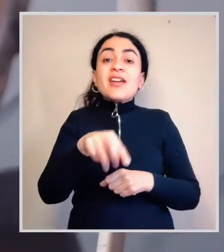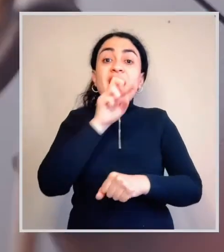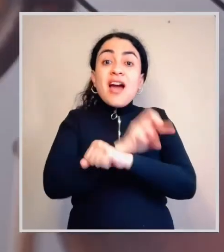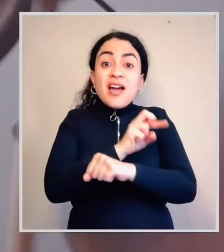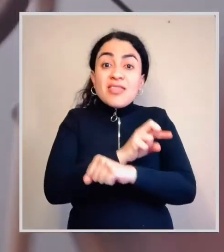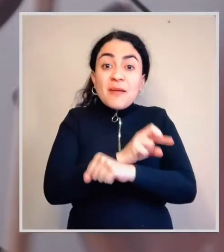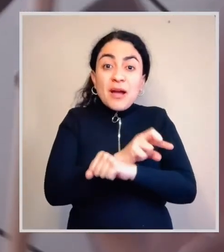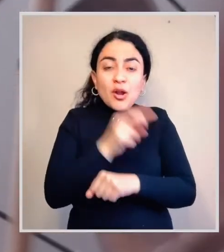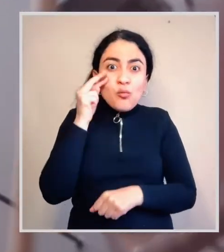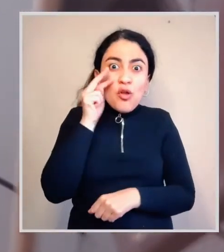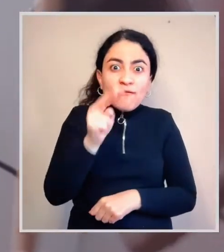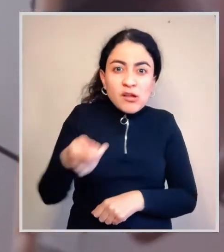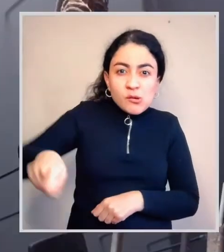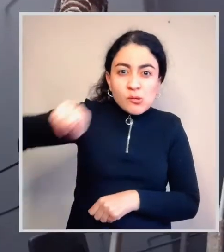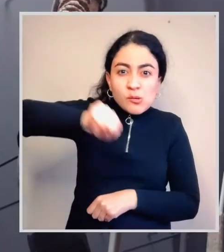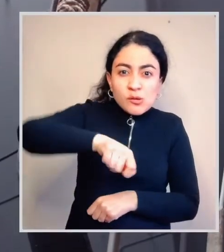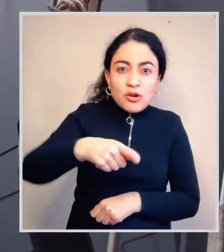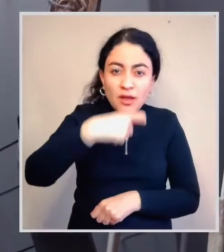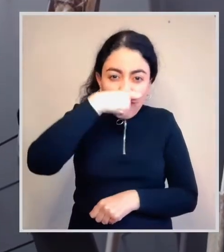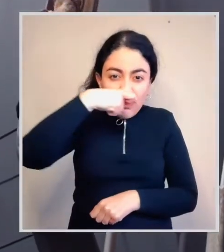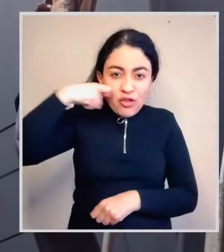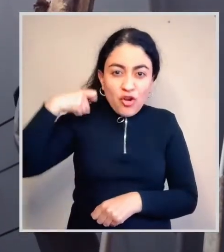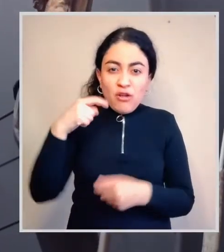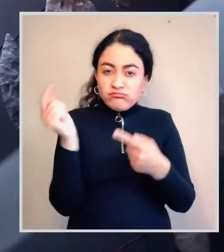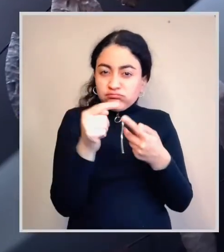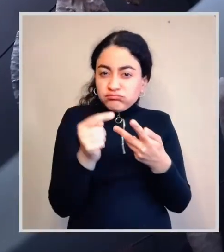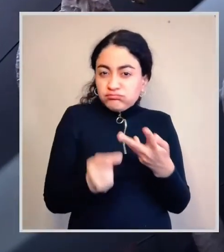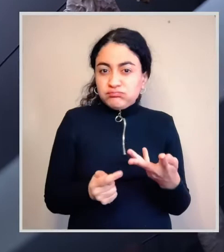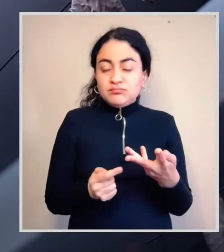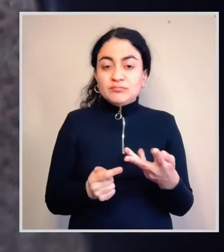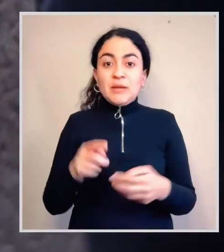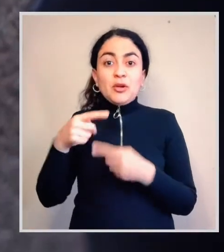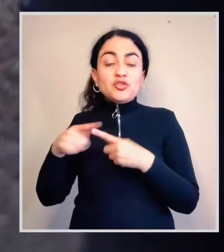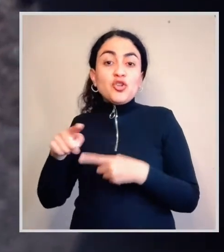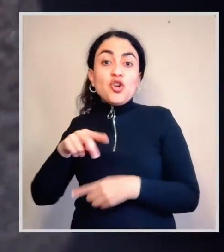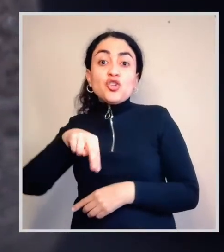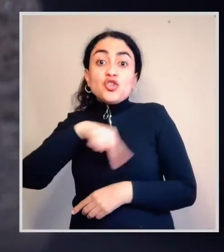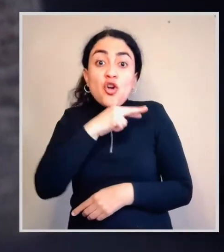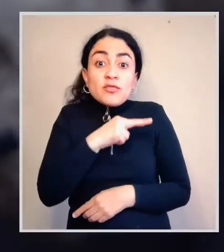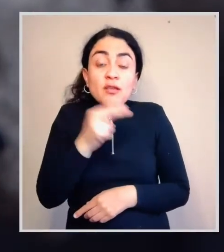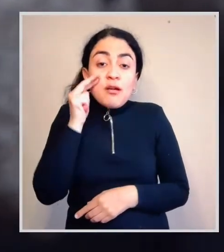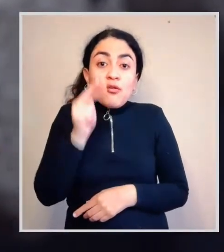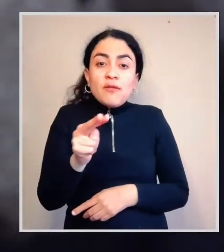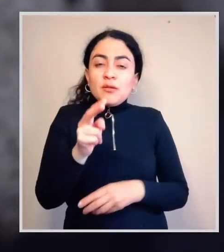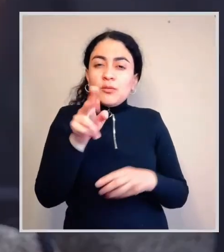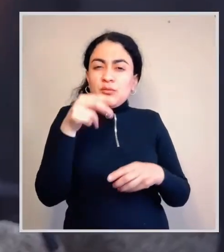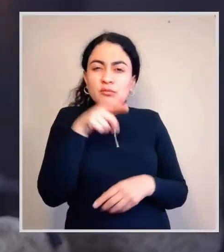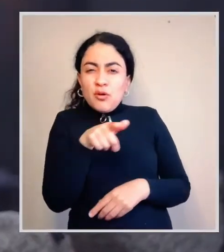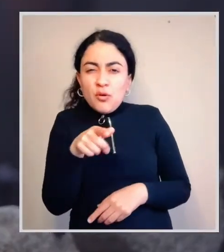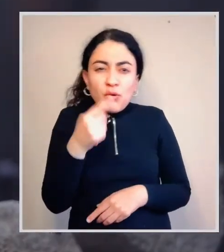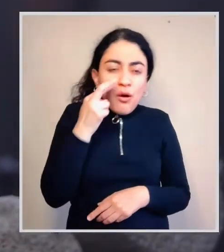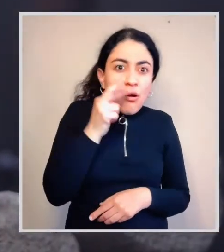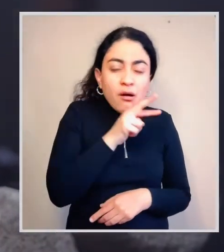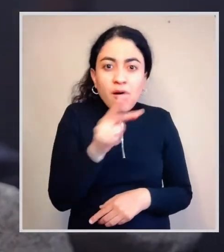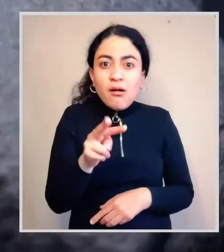relacionada con el consumo de alucinógenos. La muestra del norte chico comienza con los misteriosos